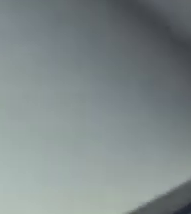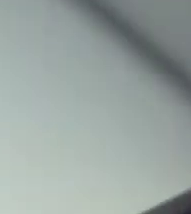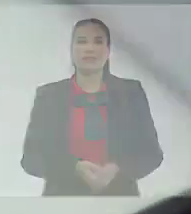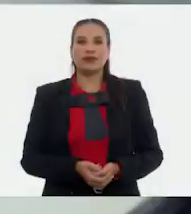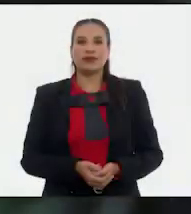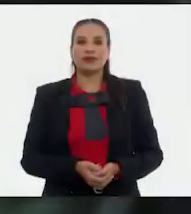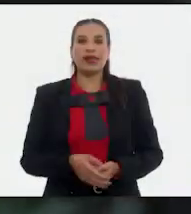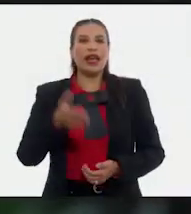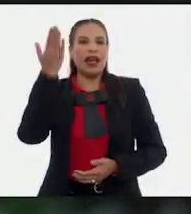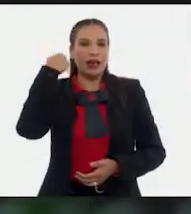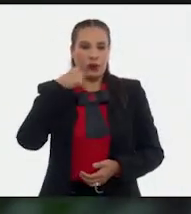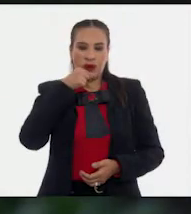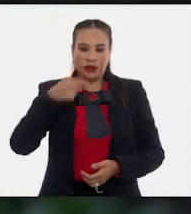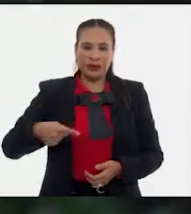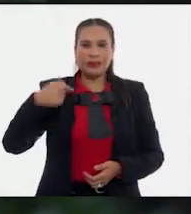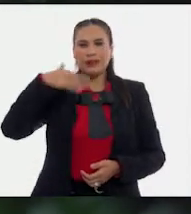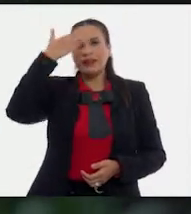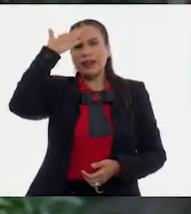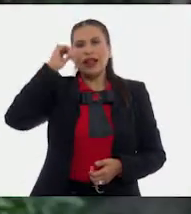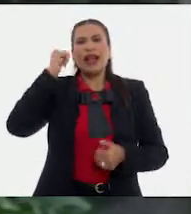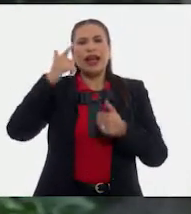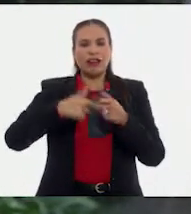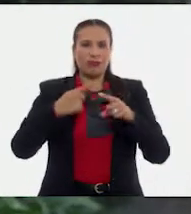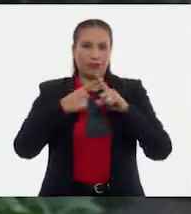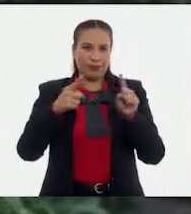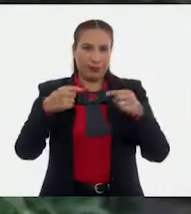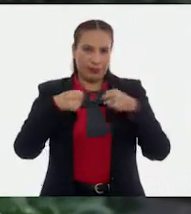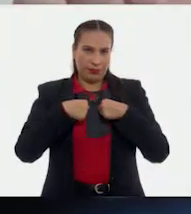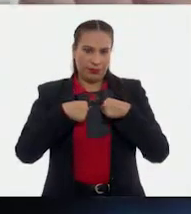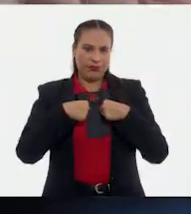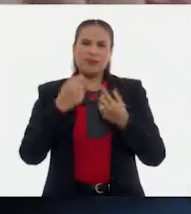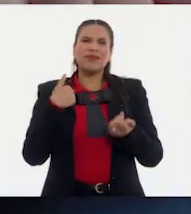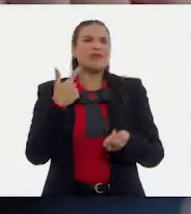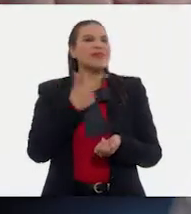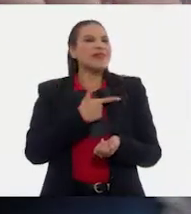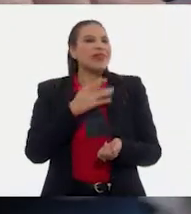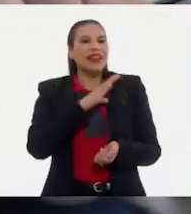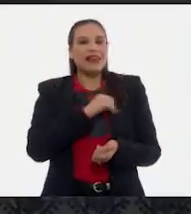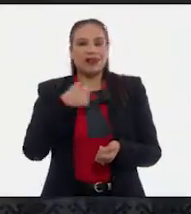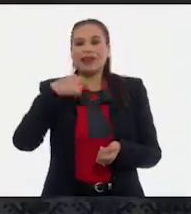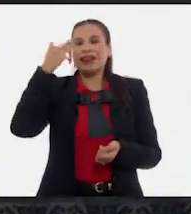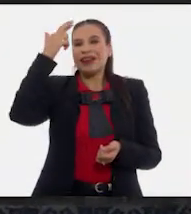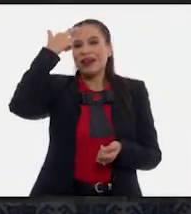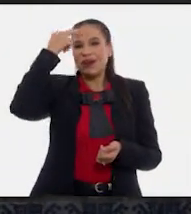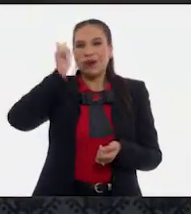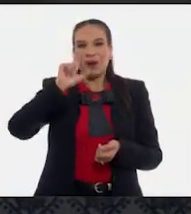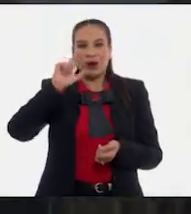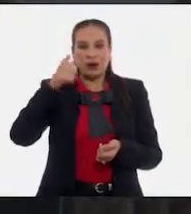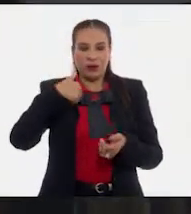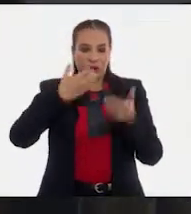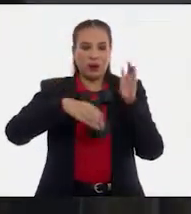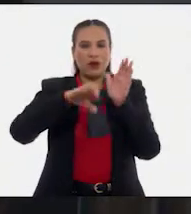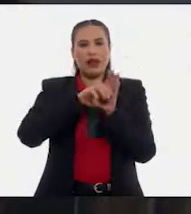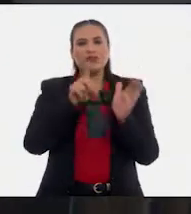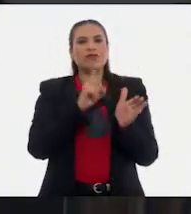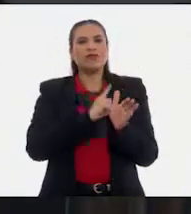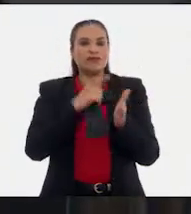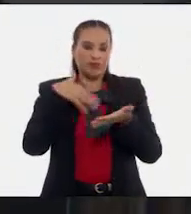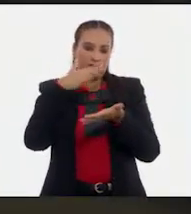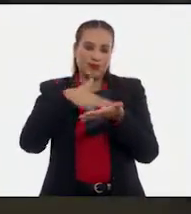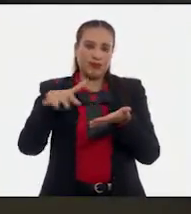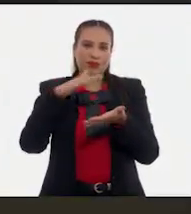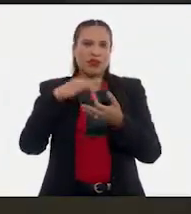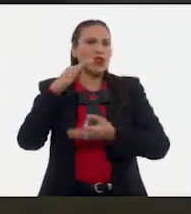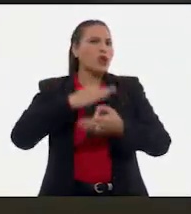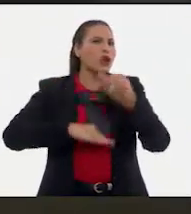Cuando era pequeña sabía que había algo diferente en mí que me encantaba. Me acuerdo cuando me encerraba en mi cuarto y leía